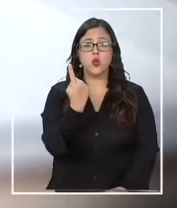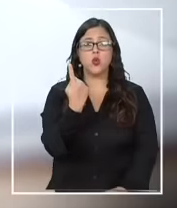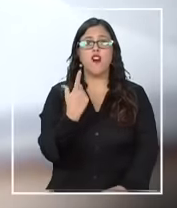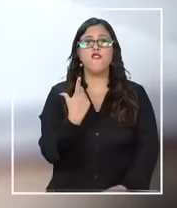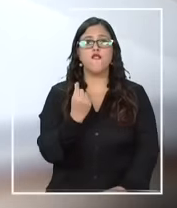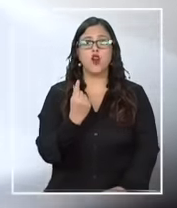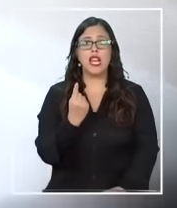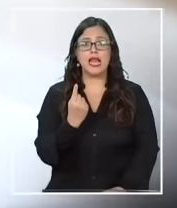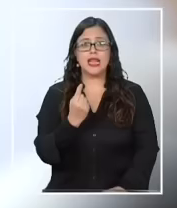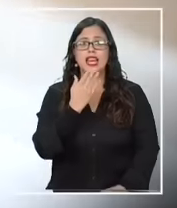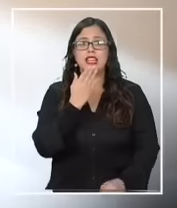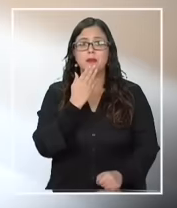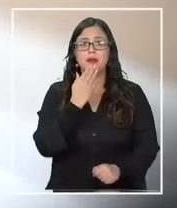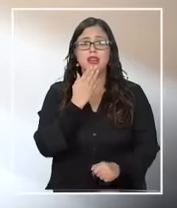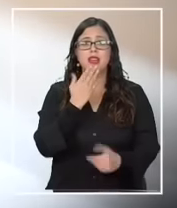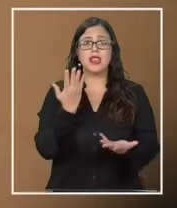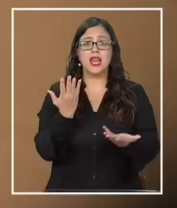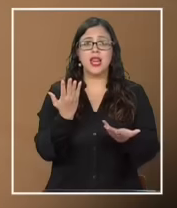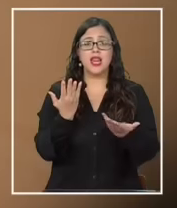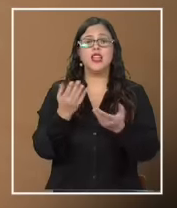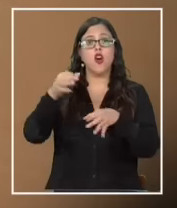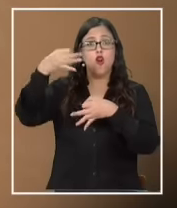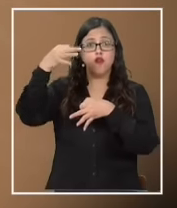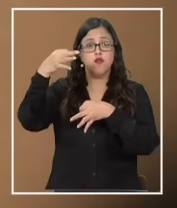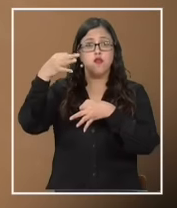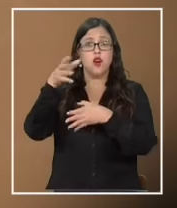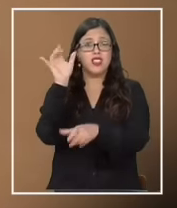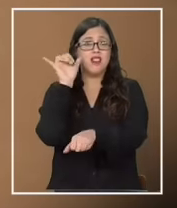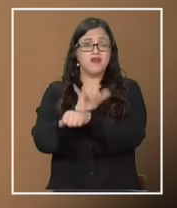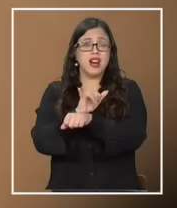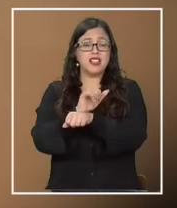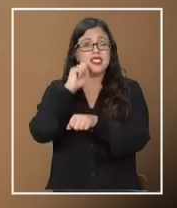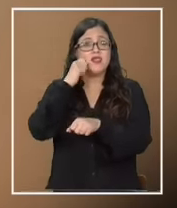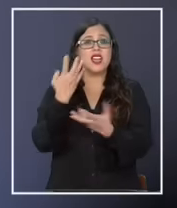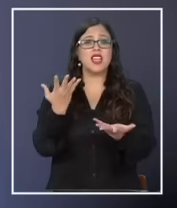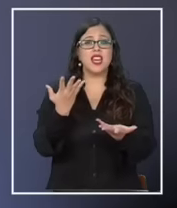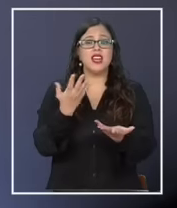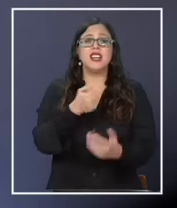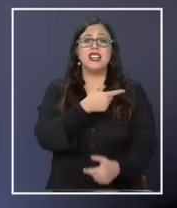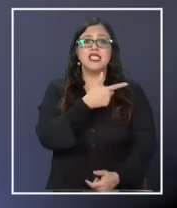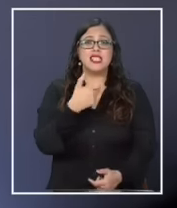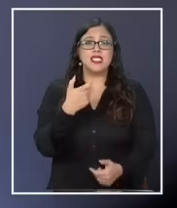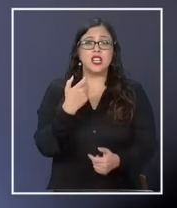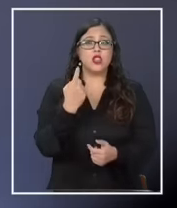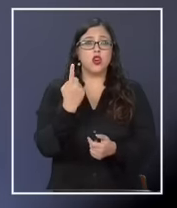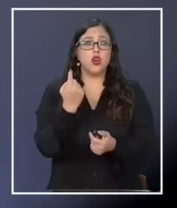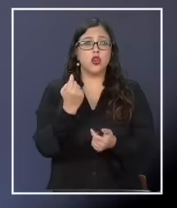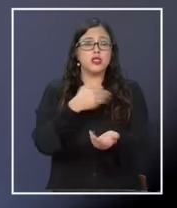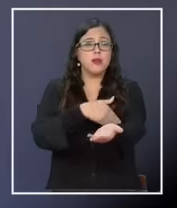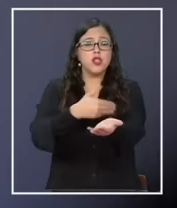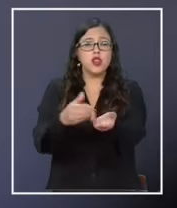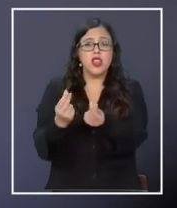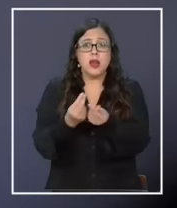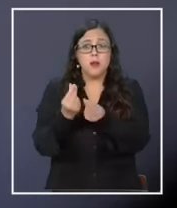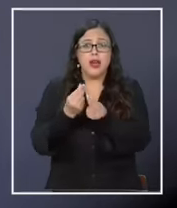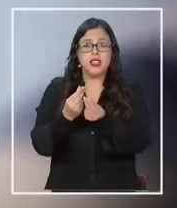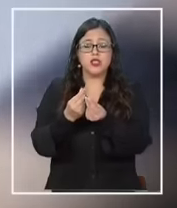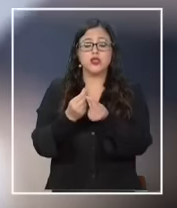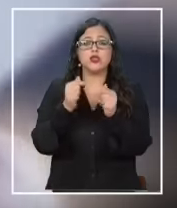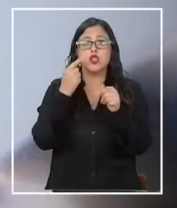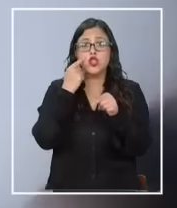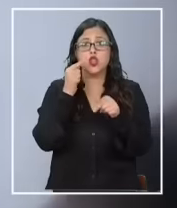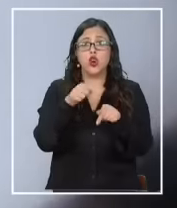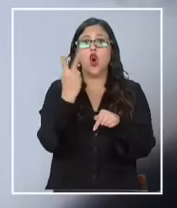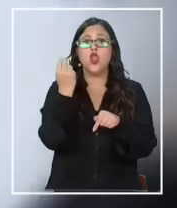22 facturas falsas, las que sumarían los 711 millones de pesos antes mencionados. Información obtenida de